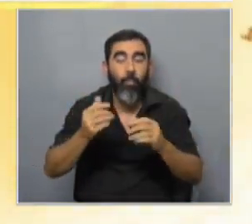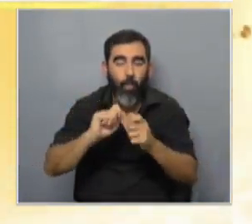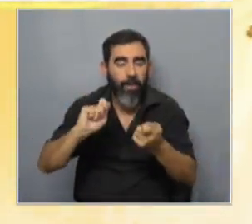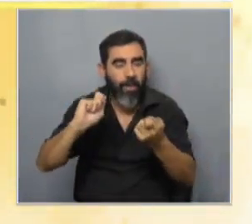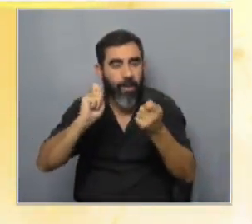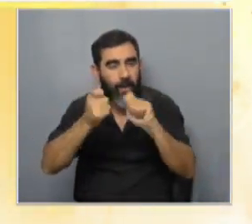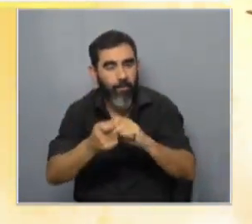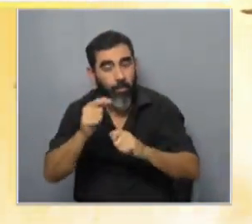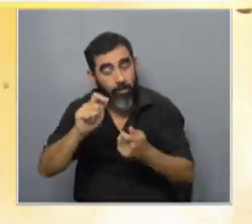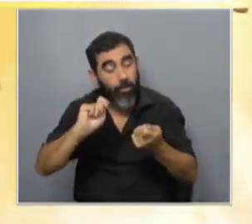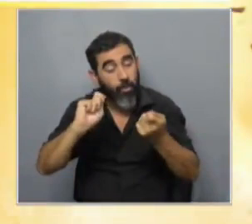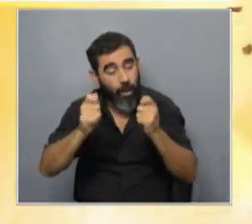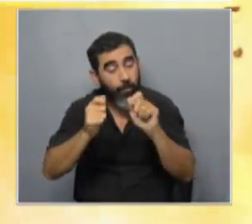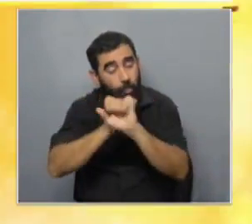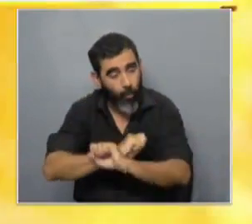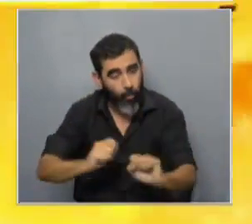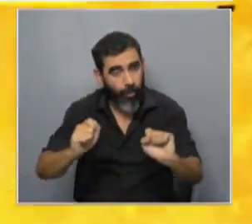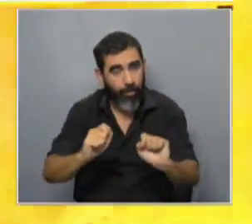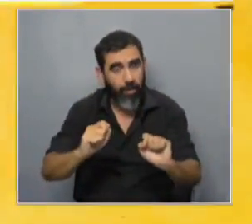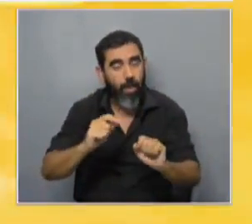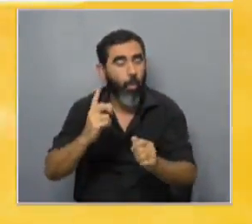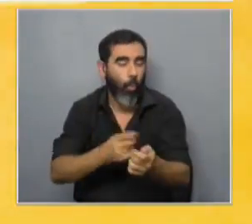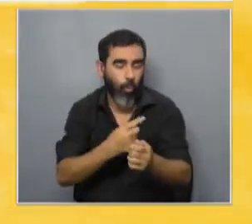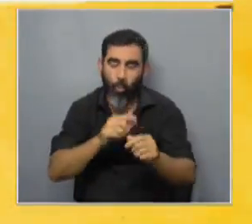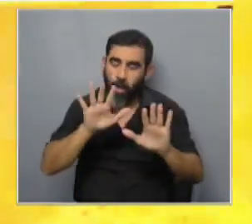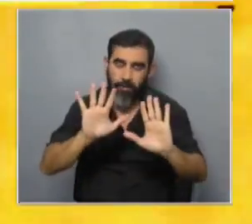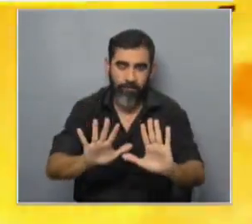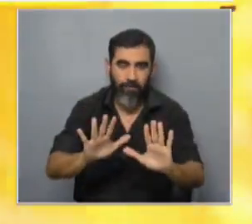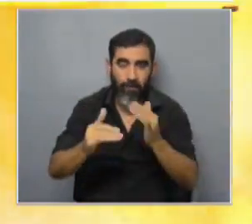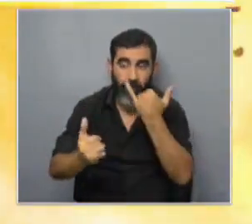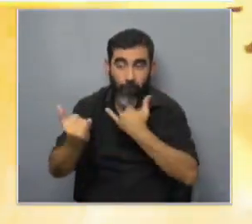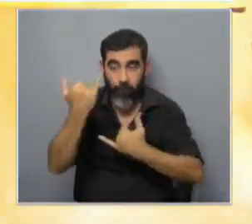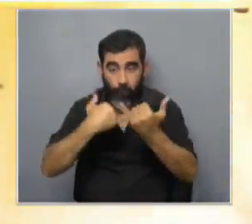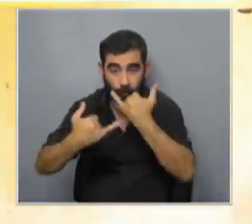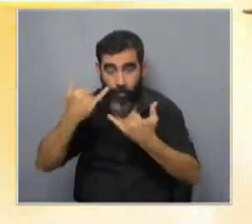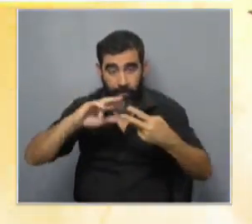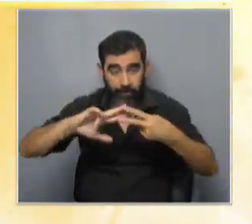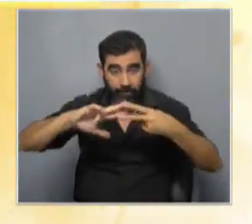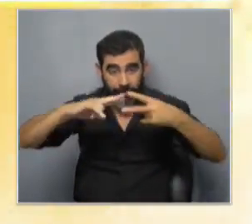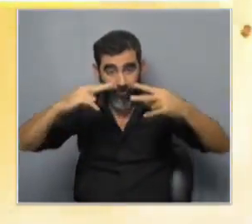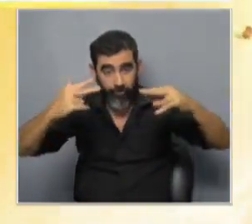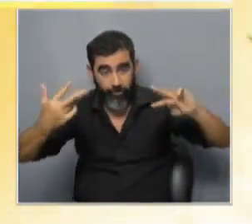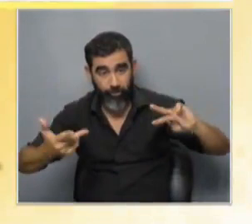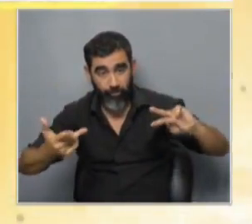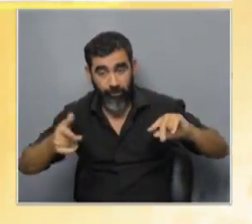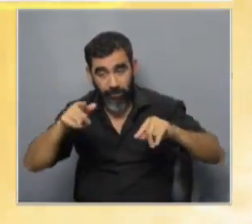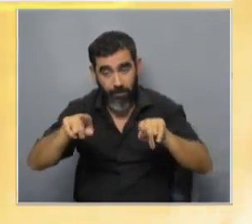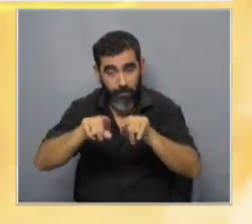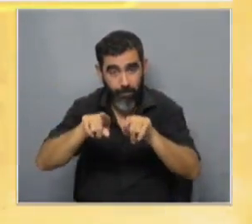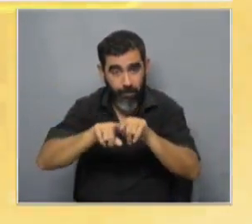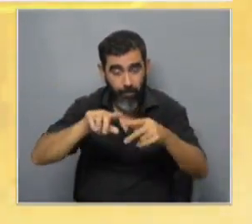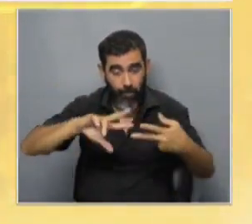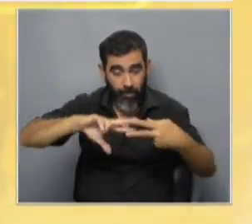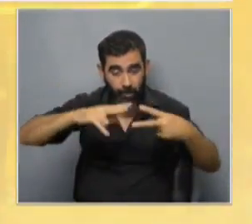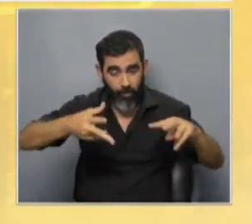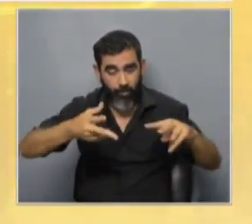y esos cambios pueden hacer, que es lo más frecuente, que la información que está escrita en esa región